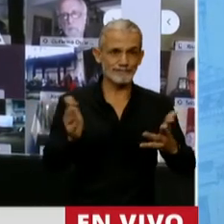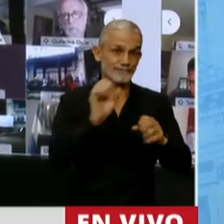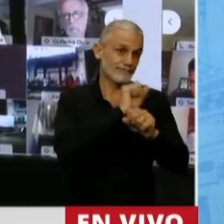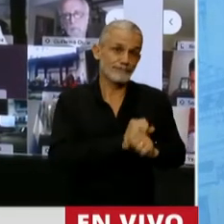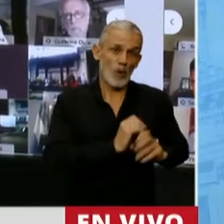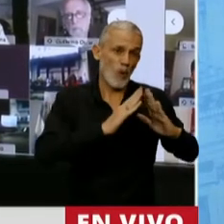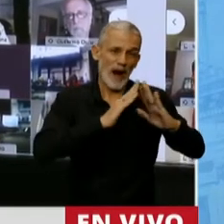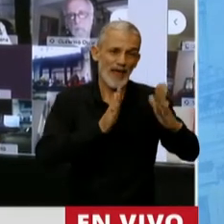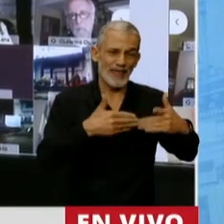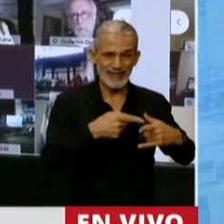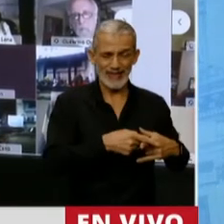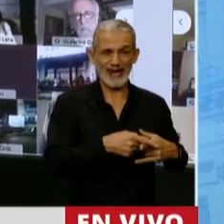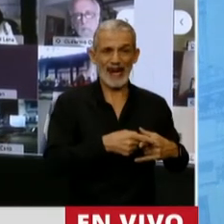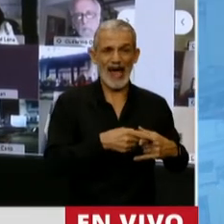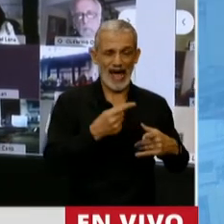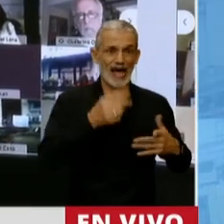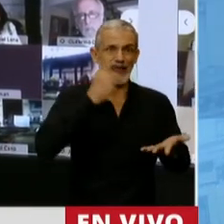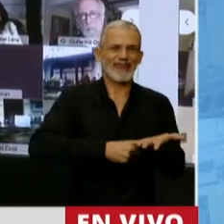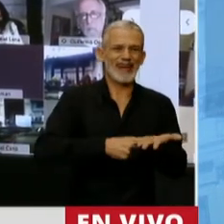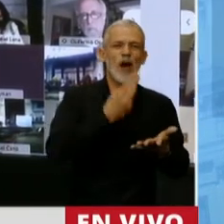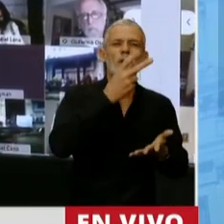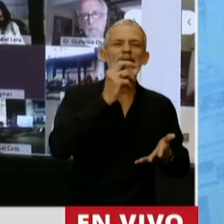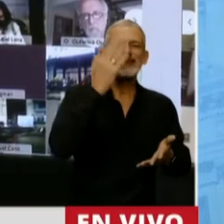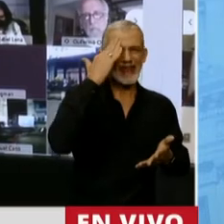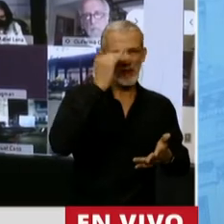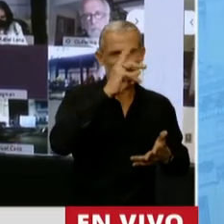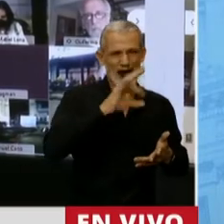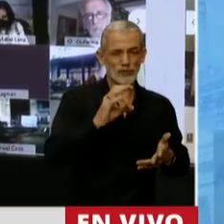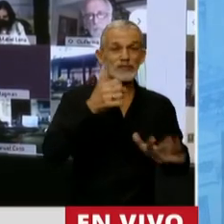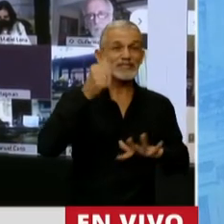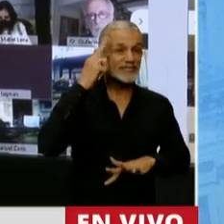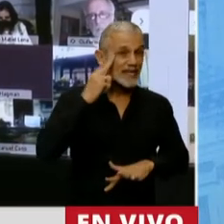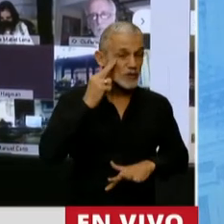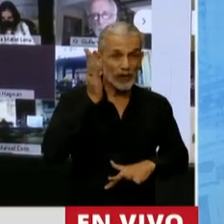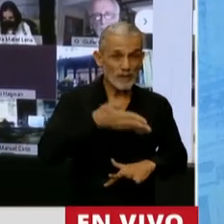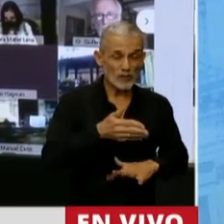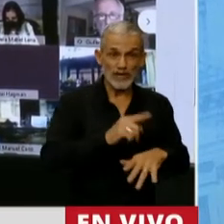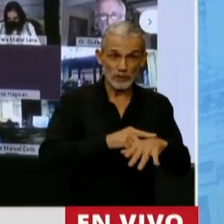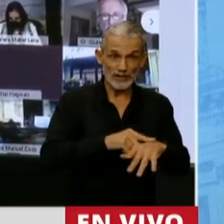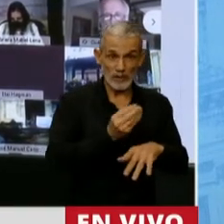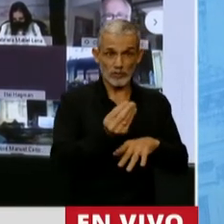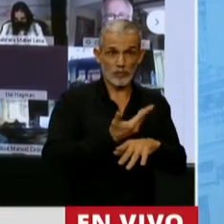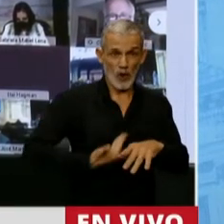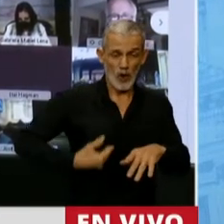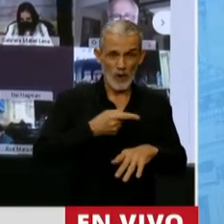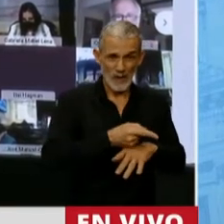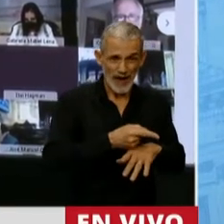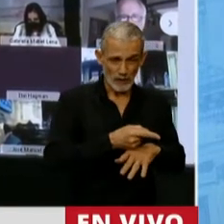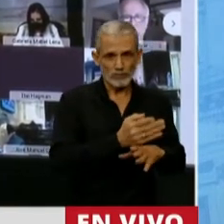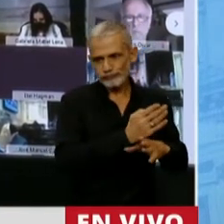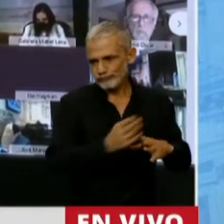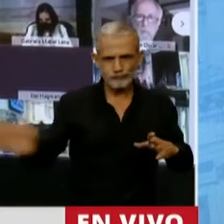cuarentena, de la cuarentena decretada a partir del 20 de marzo, un 69% de ese tiempo que hemos